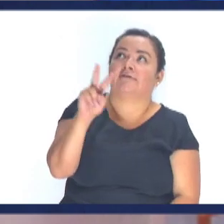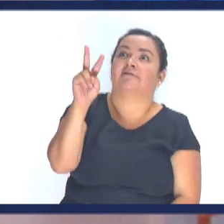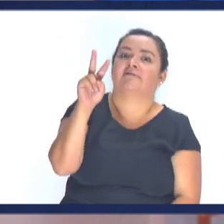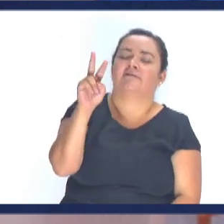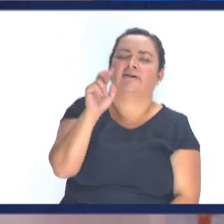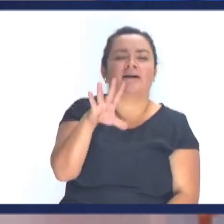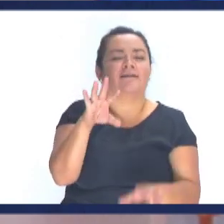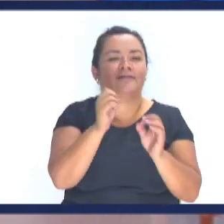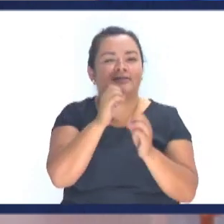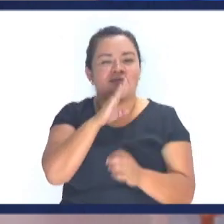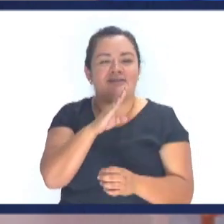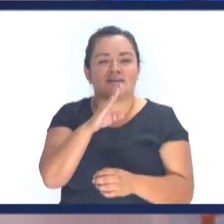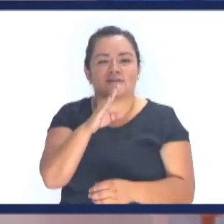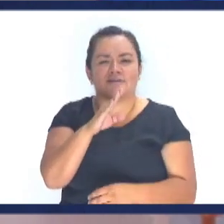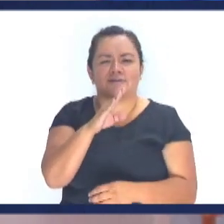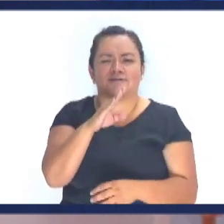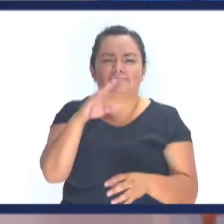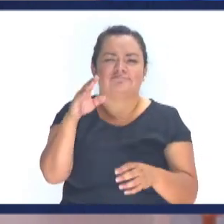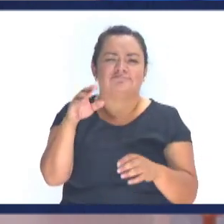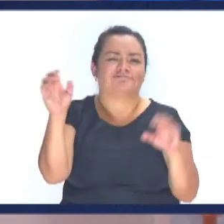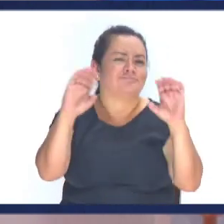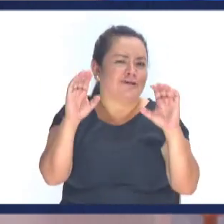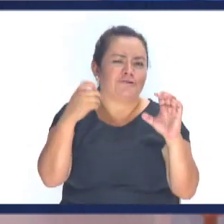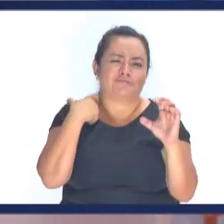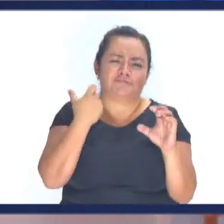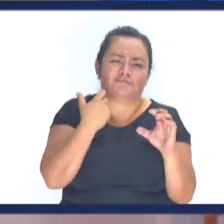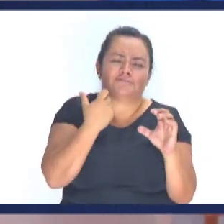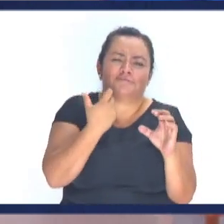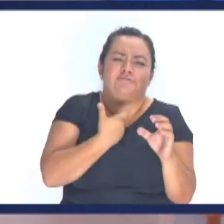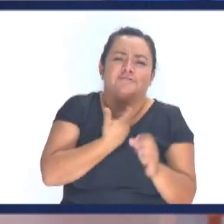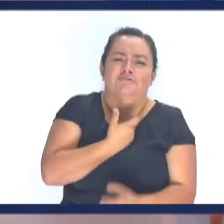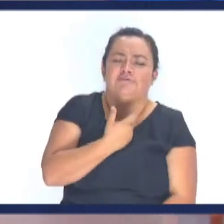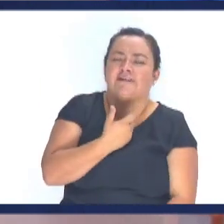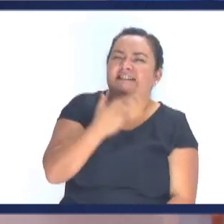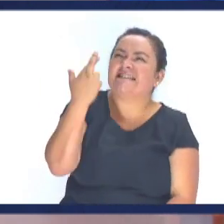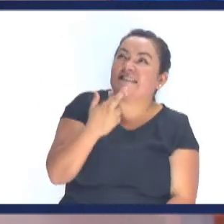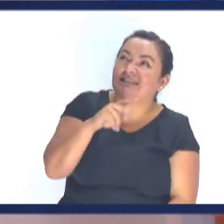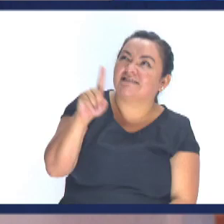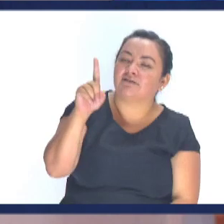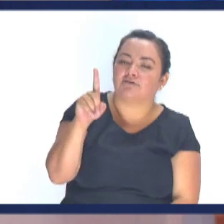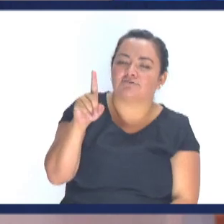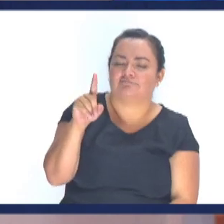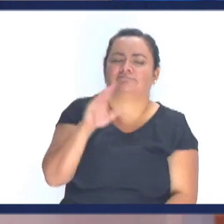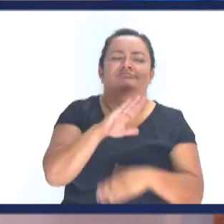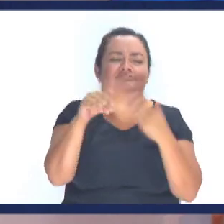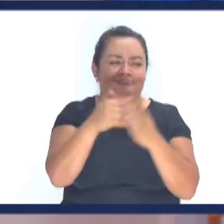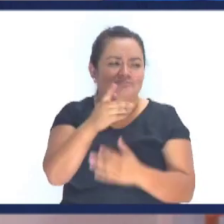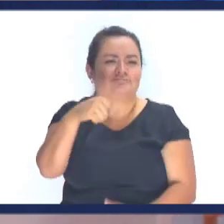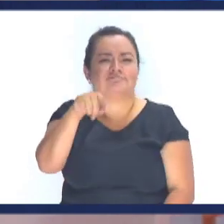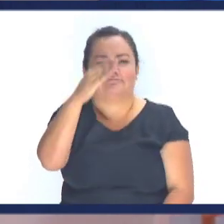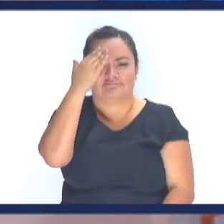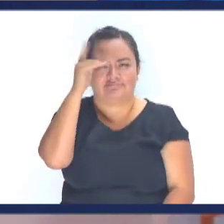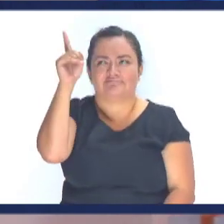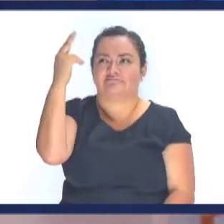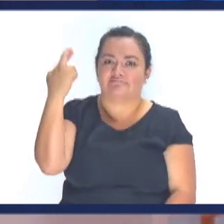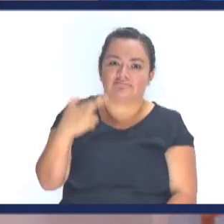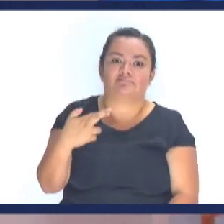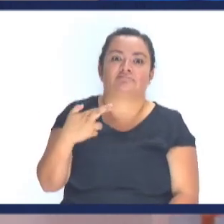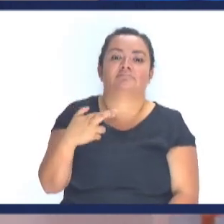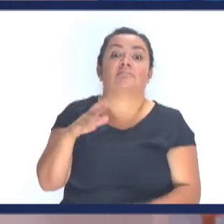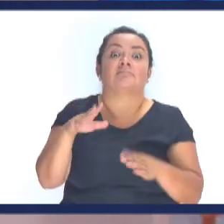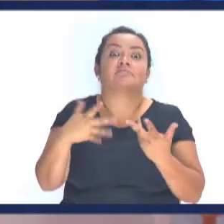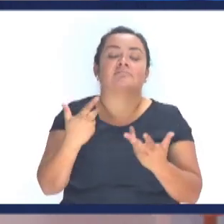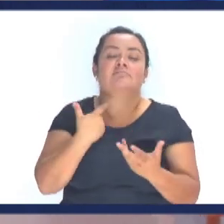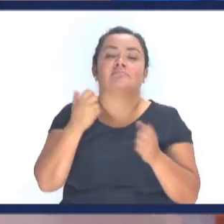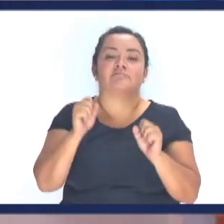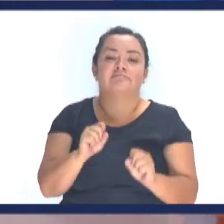todo ojo le verá Unos dijeron En la ciencia Señores Quien no sabe Que existe Dios Todo mundo sabe Que existe Dios ¿Por qué?